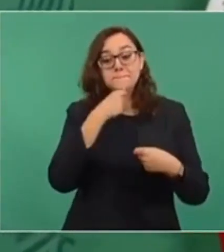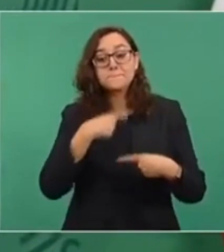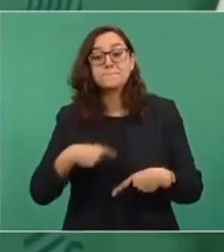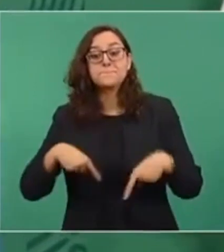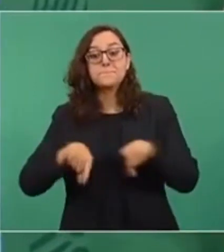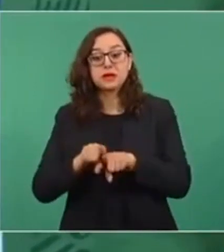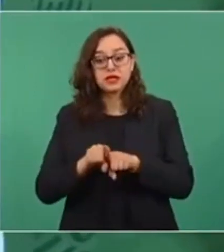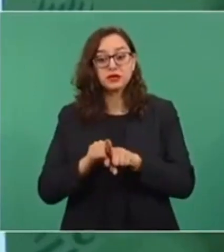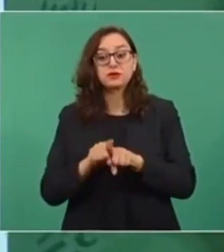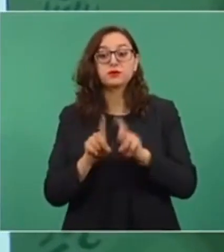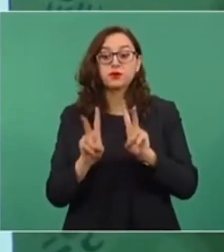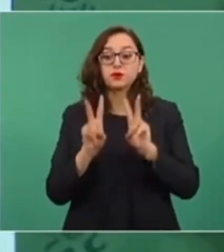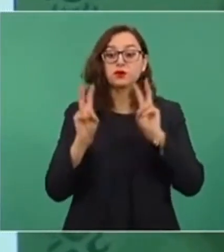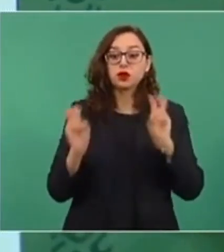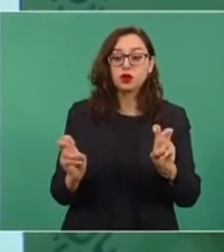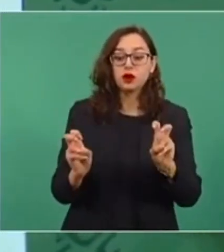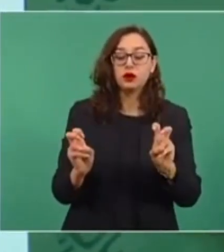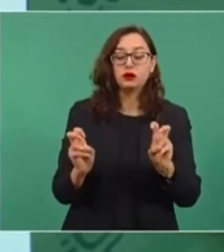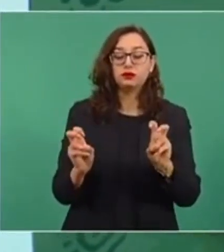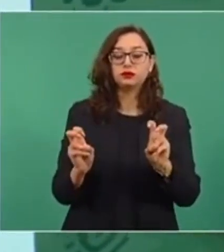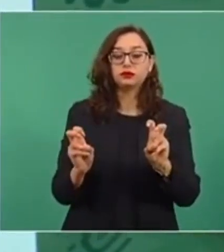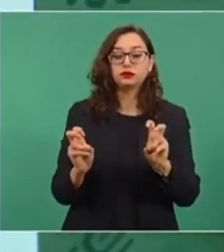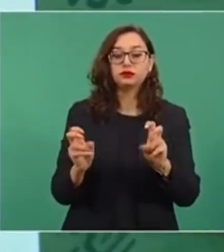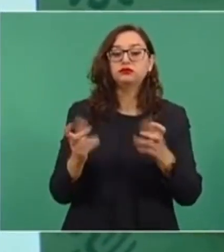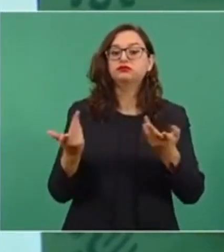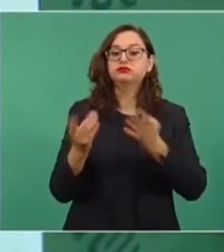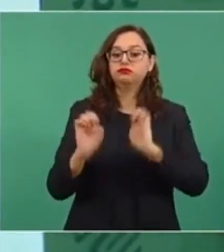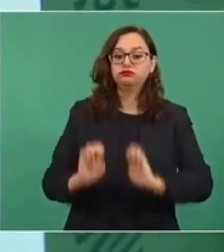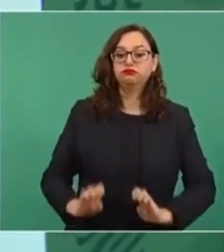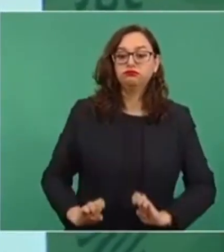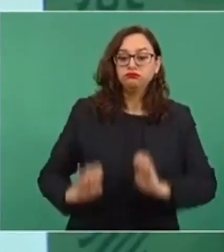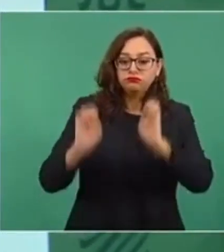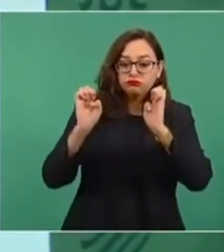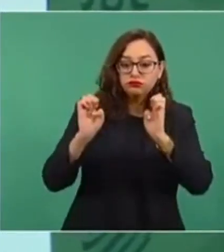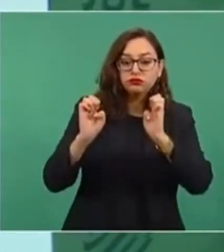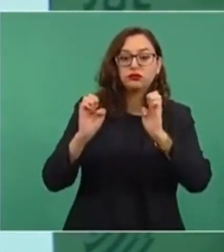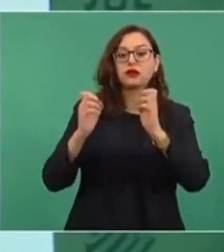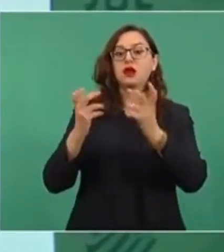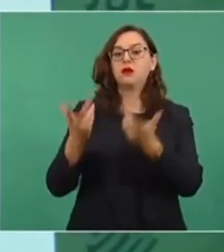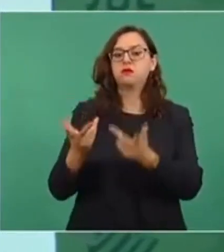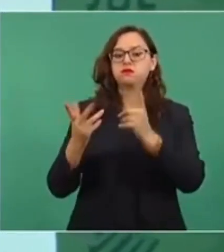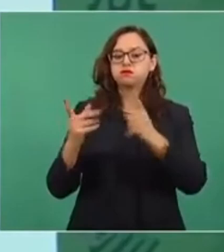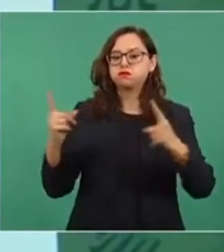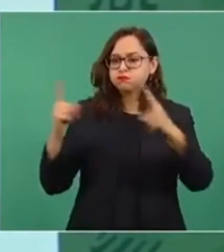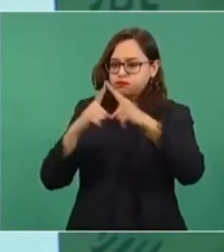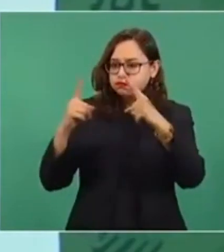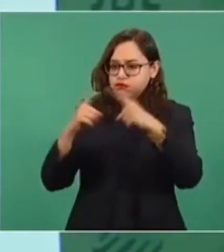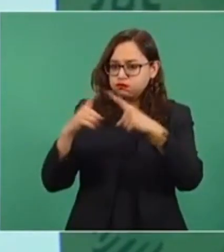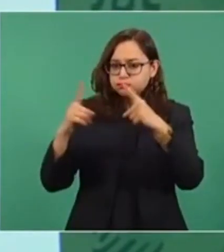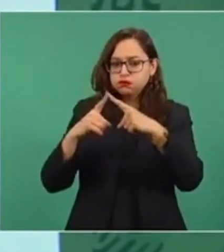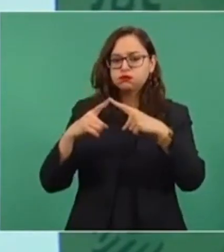de edificios, de templos